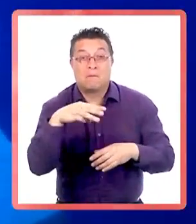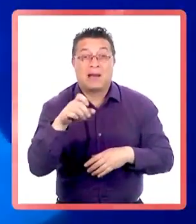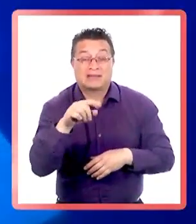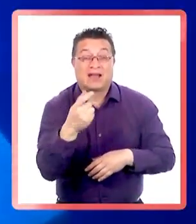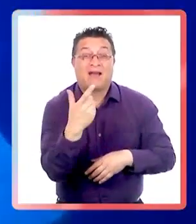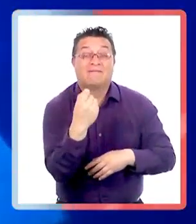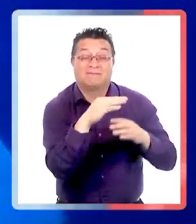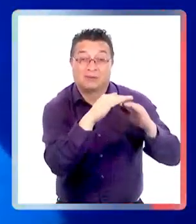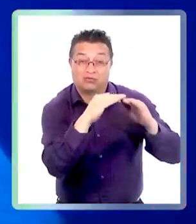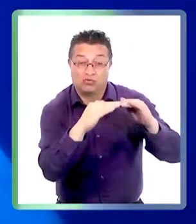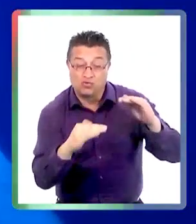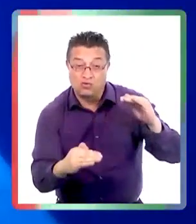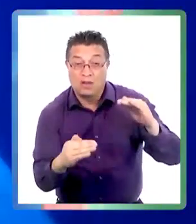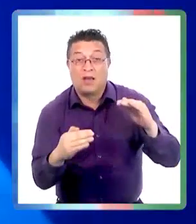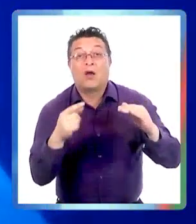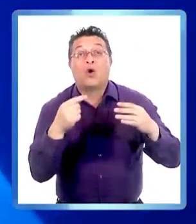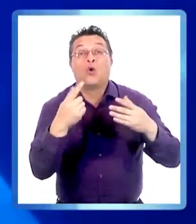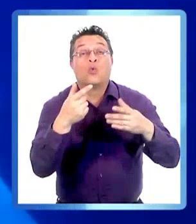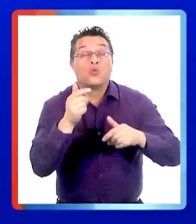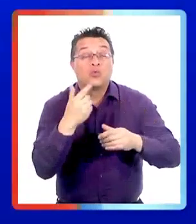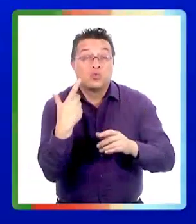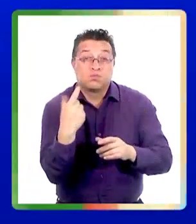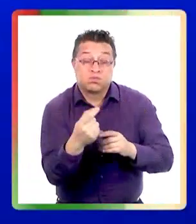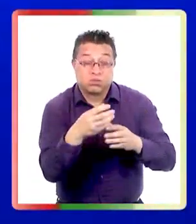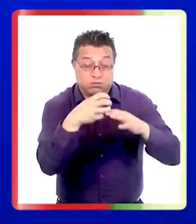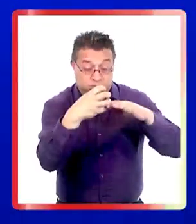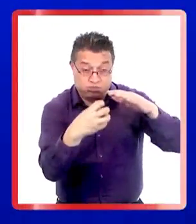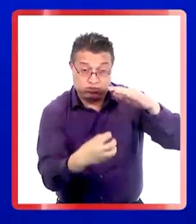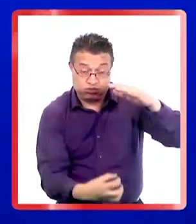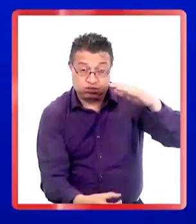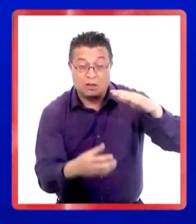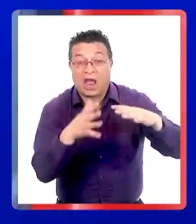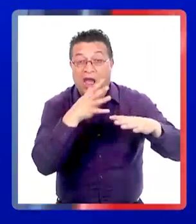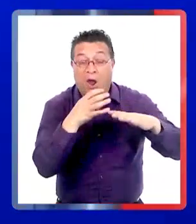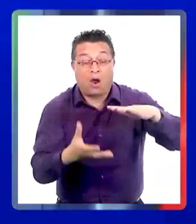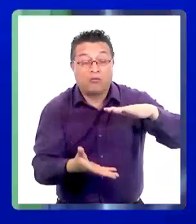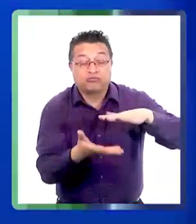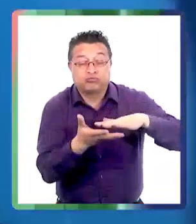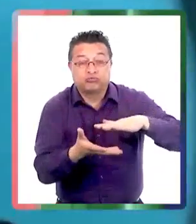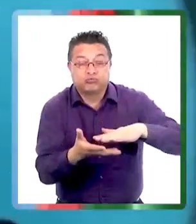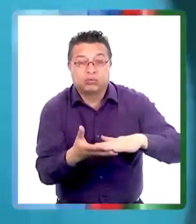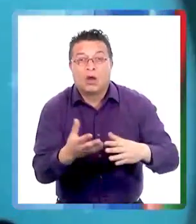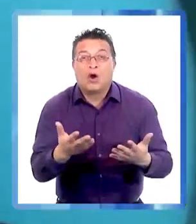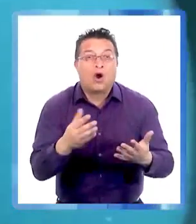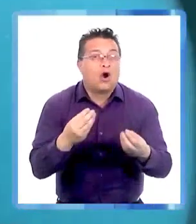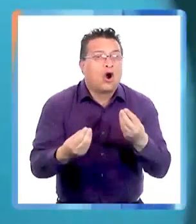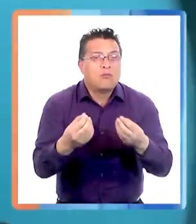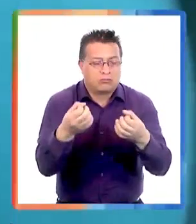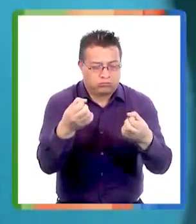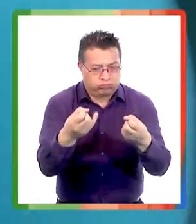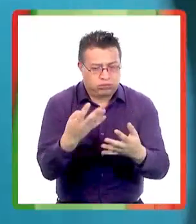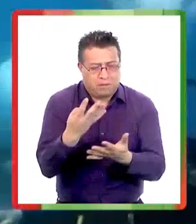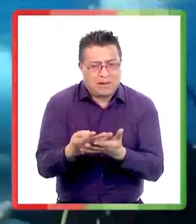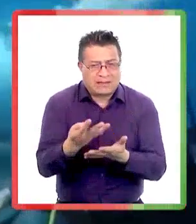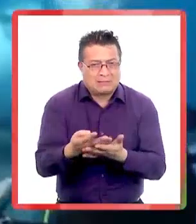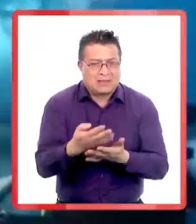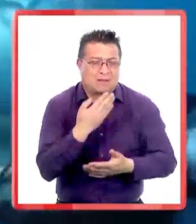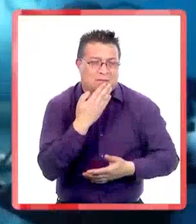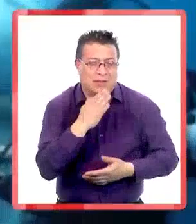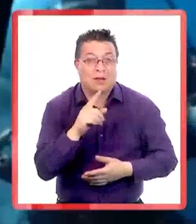peso, el empuje, la masa, la aceleración, la velocidad de caída de un cuerpo libre y la fricción del agua contra un cuerpo.